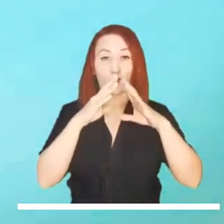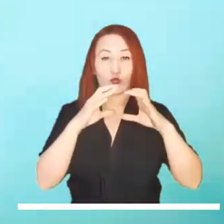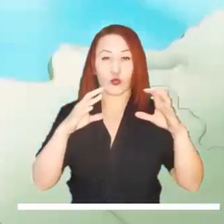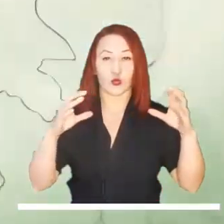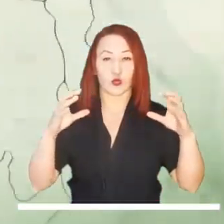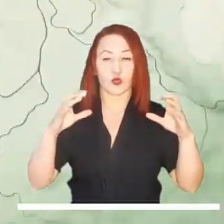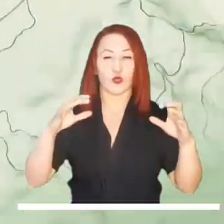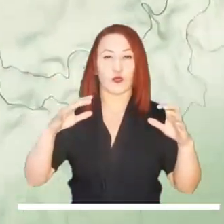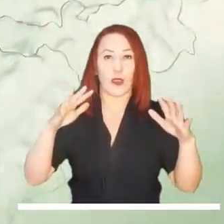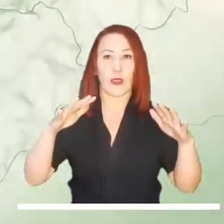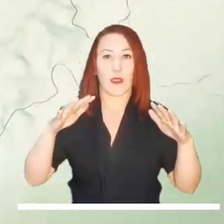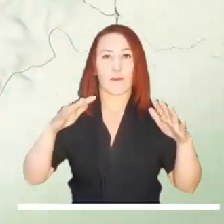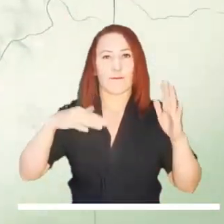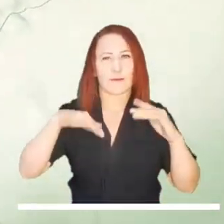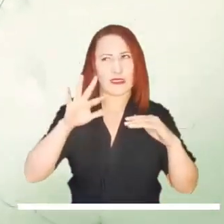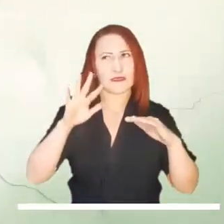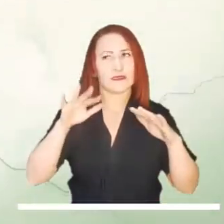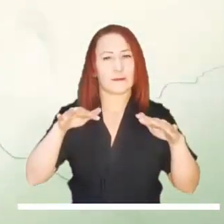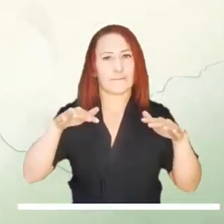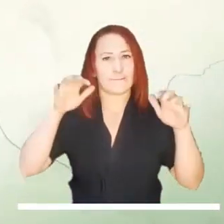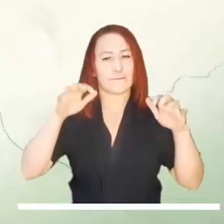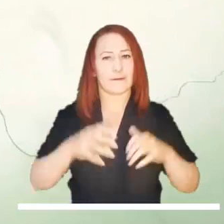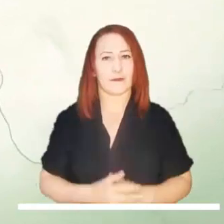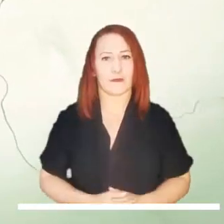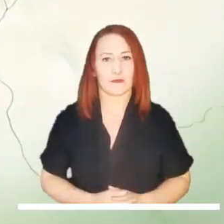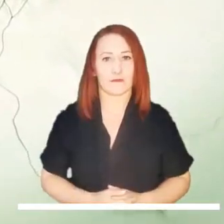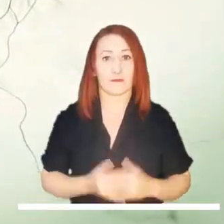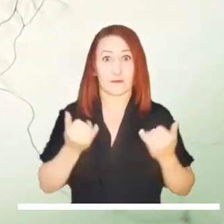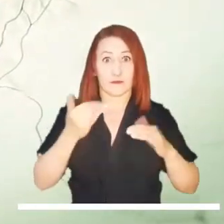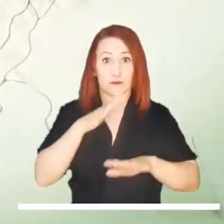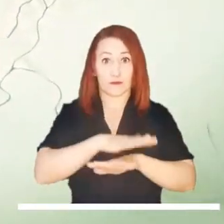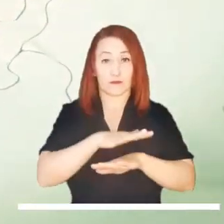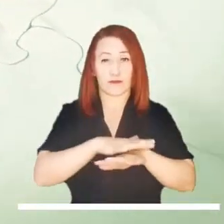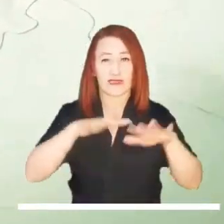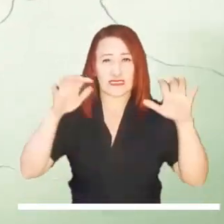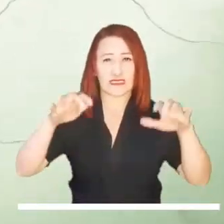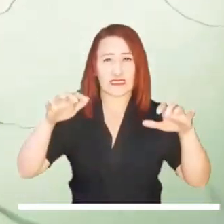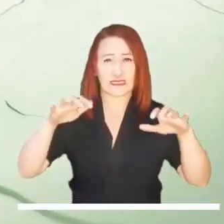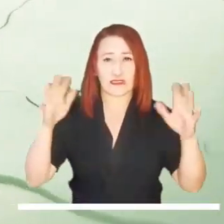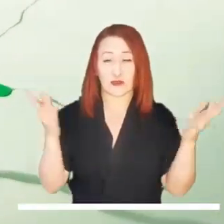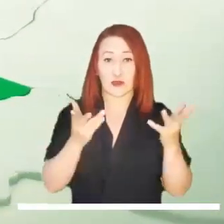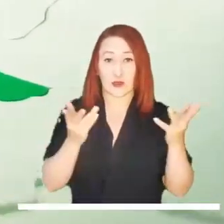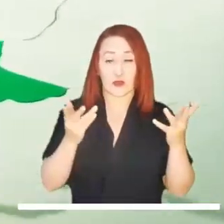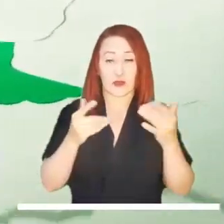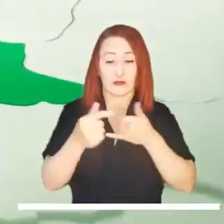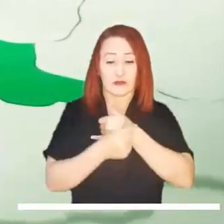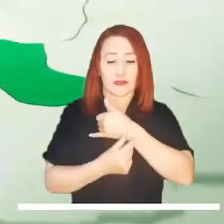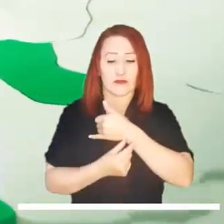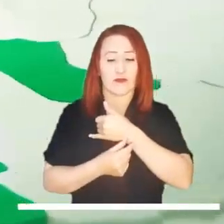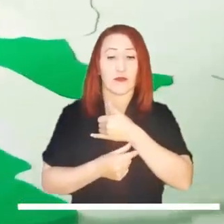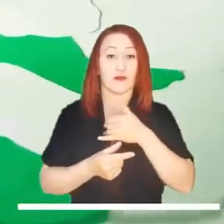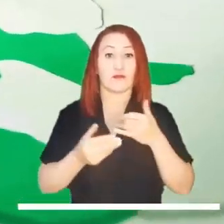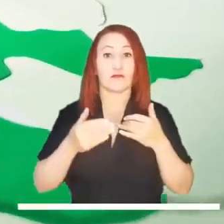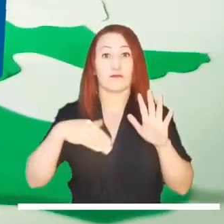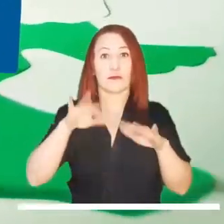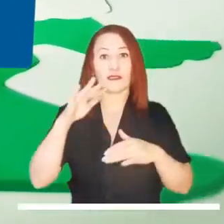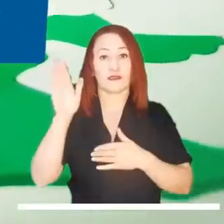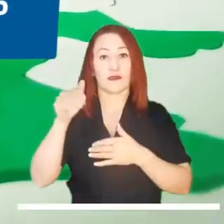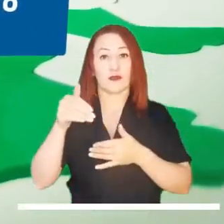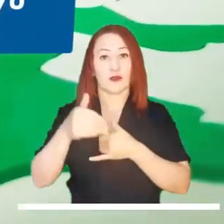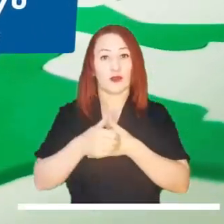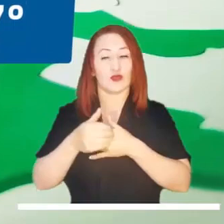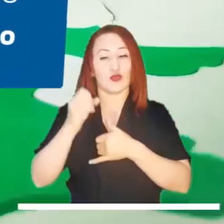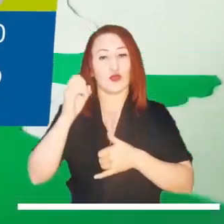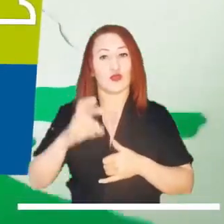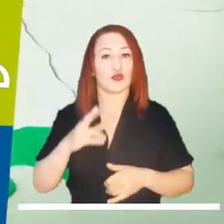parcialmente nublado y condiciones mayormente secas. Tarde lluviosa en amplios sectores de la región pacífica, en especial al